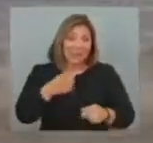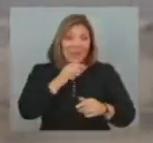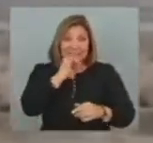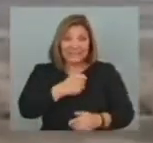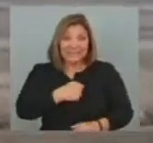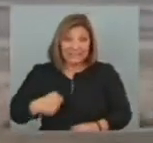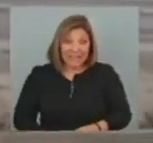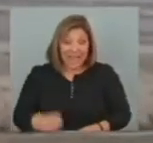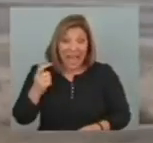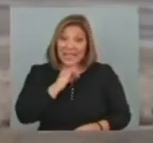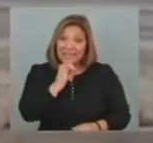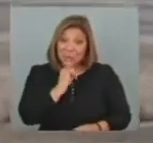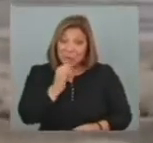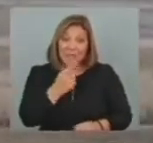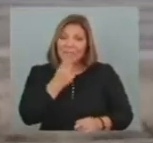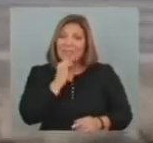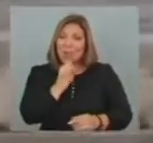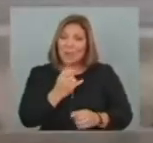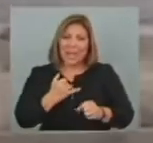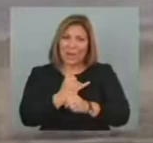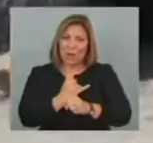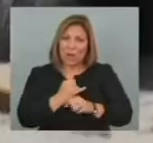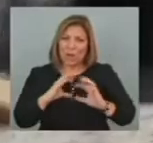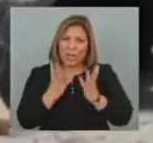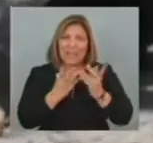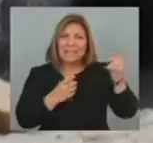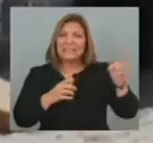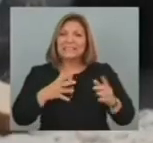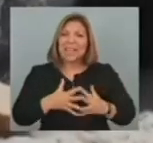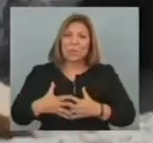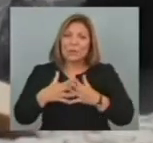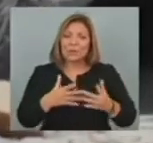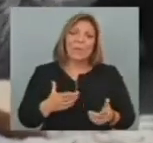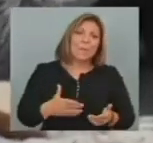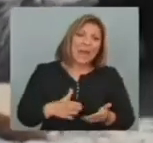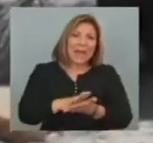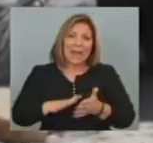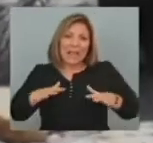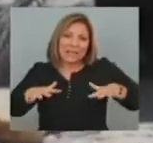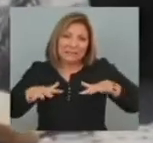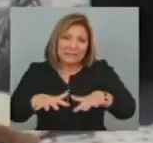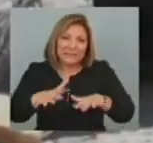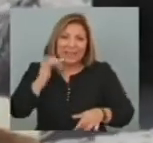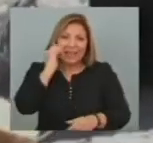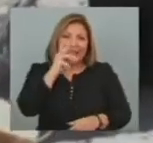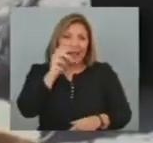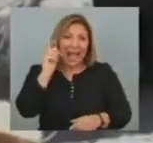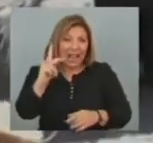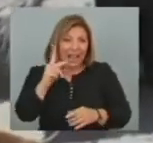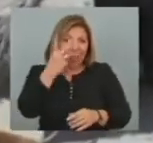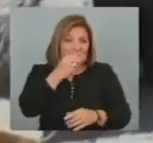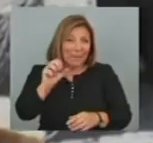recordó como información errónea Fue utilizada por Estados Unidos para justificar la invasión de Irak en el año 2003